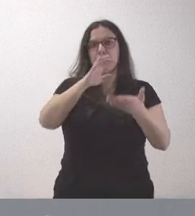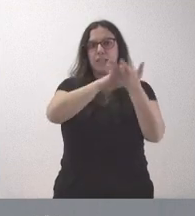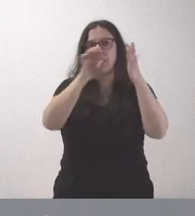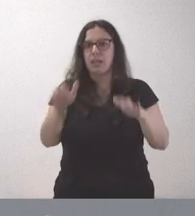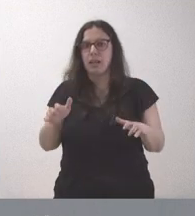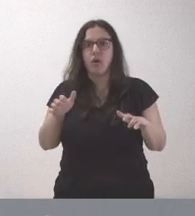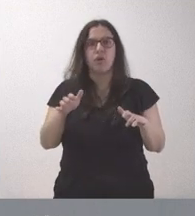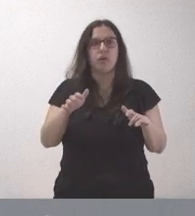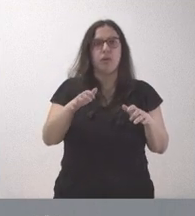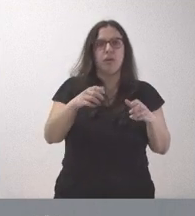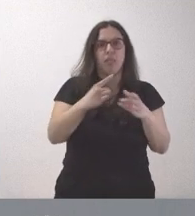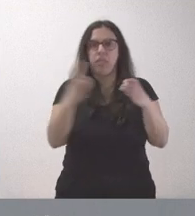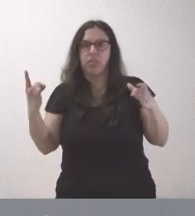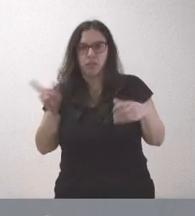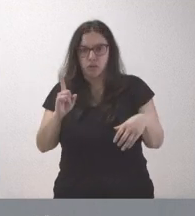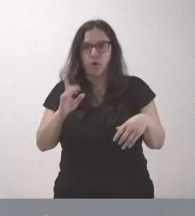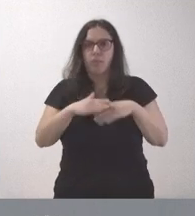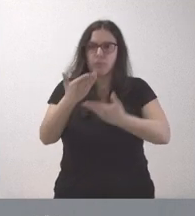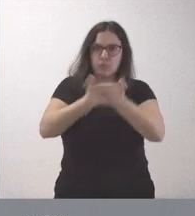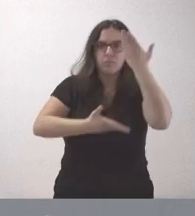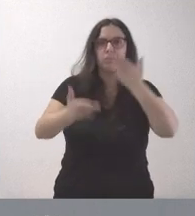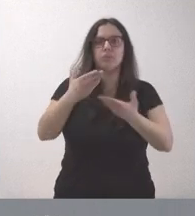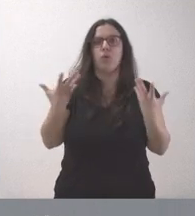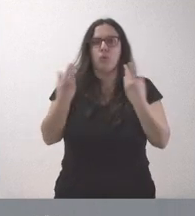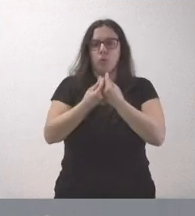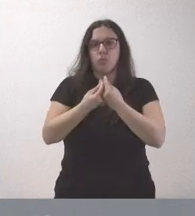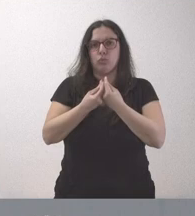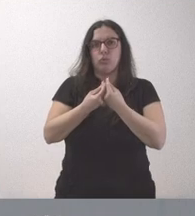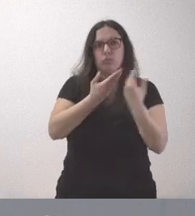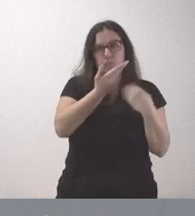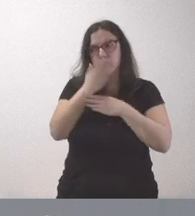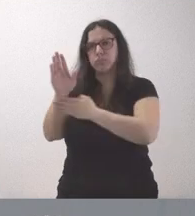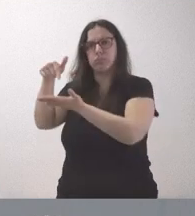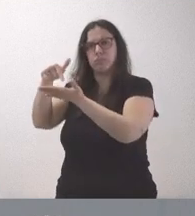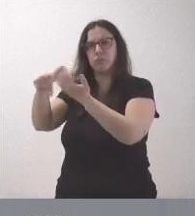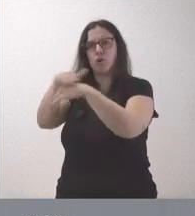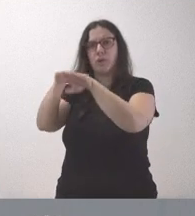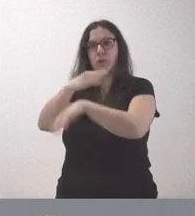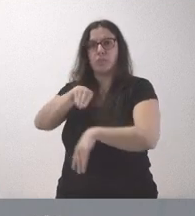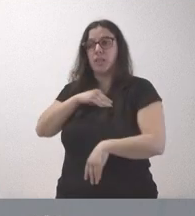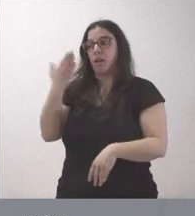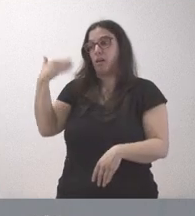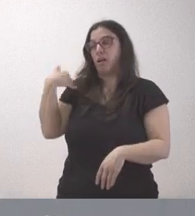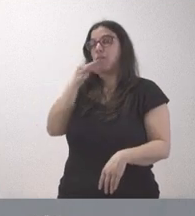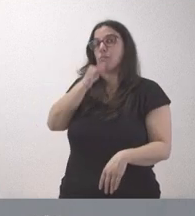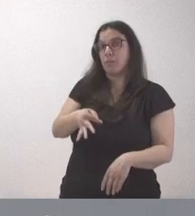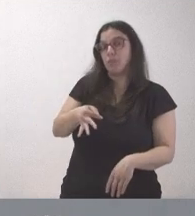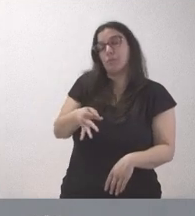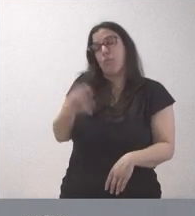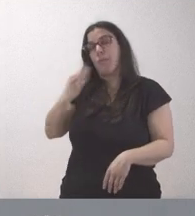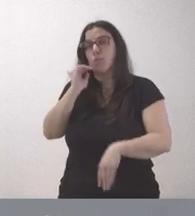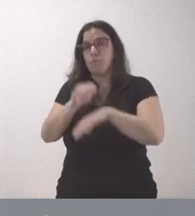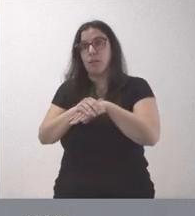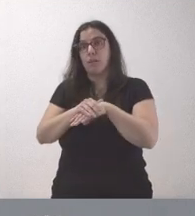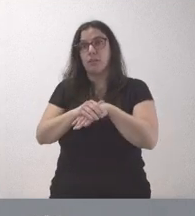conexión y podamos abordar conjuntamente esta demanda ante el Gobierno de España, que creo que lo prometió y aquel que lo promete también debe cumplirlo. Es una